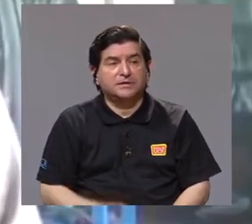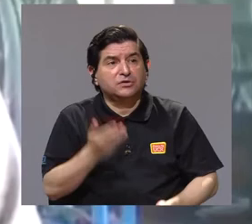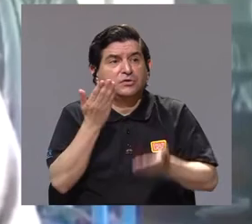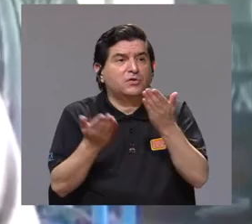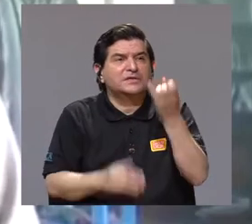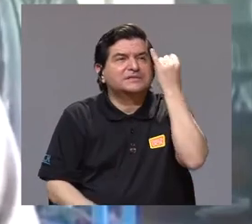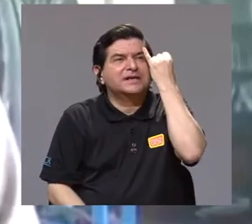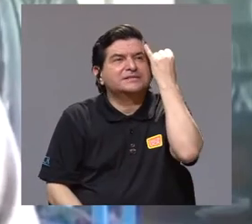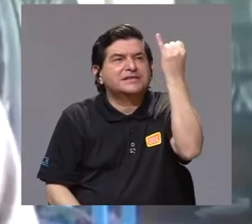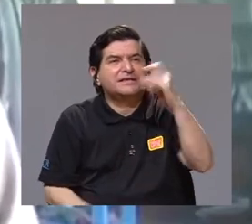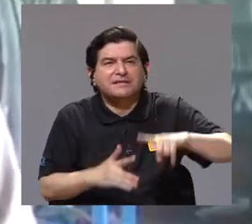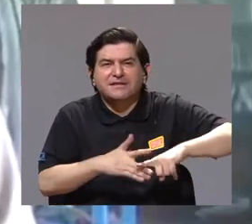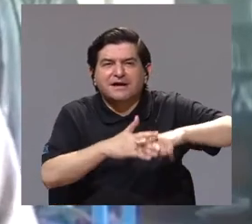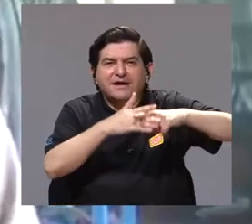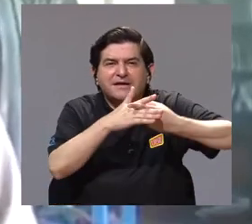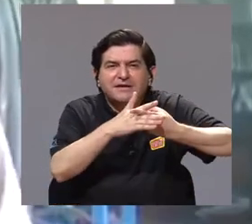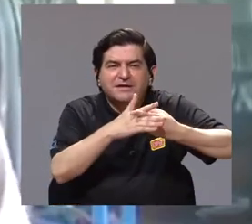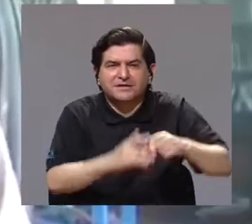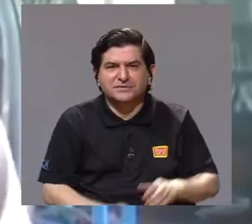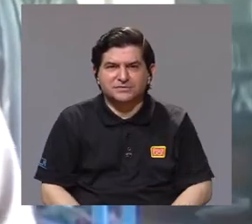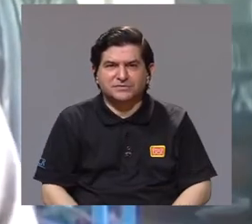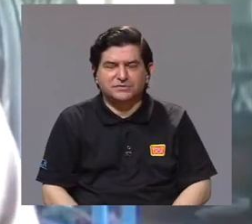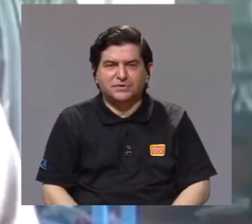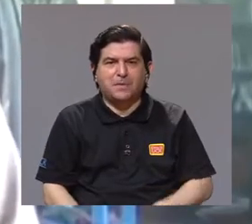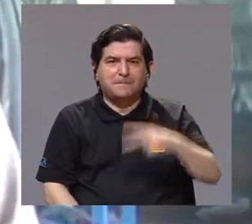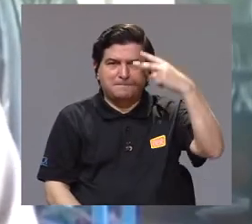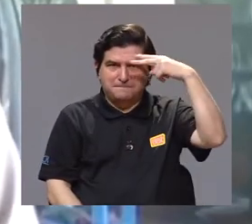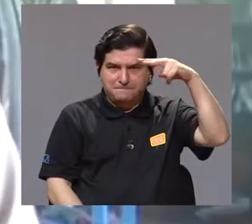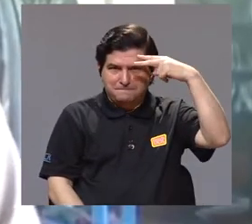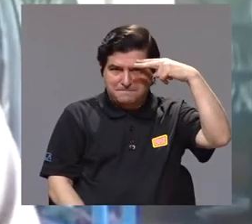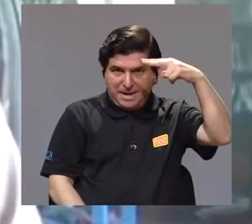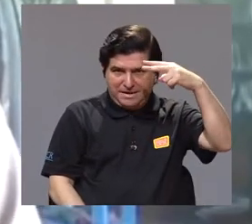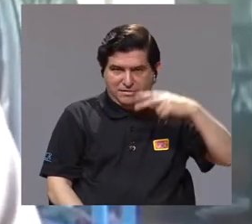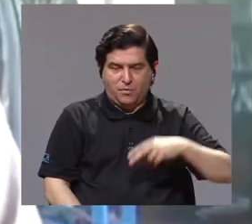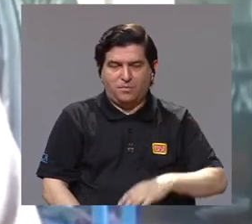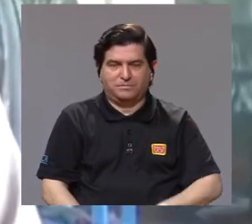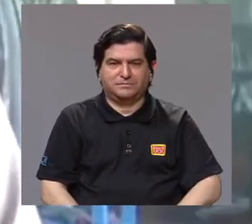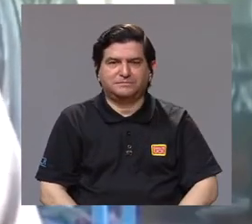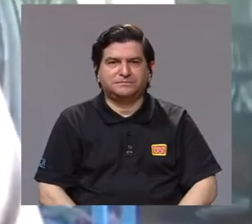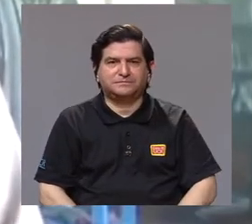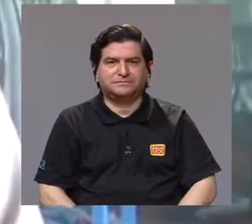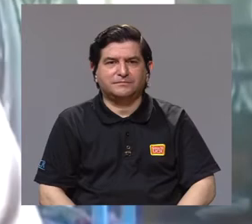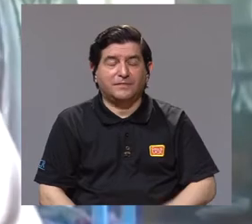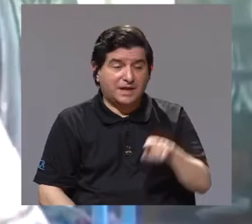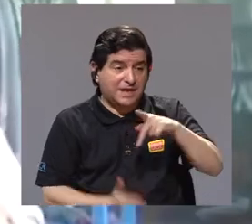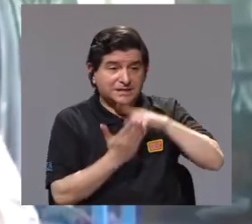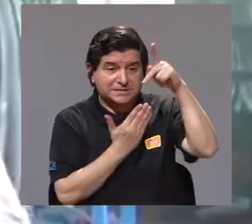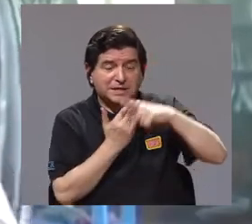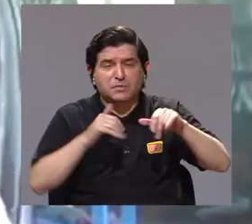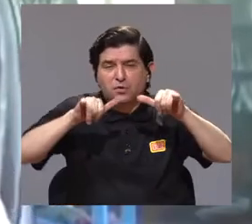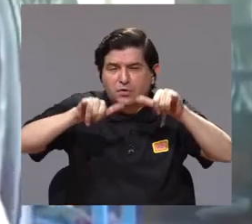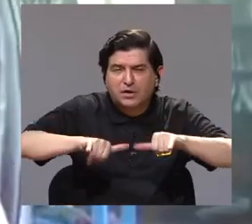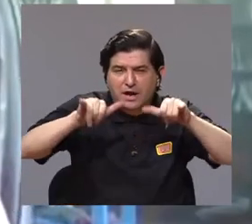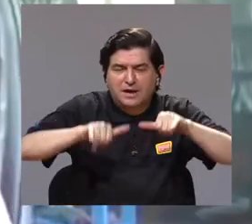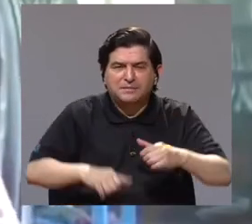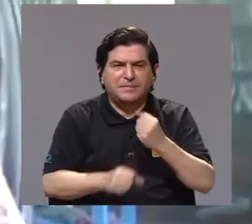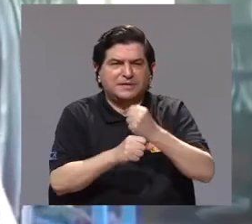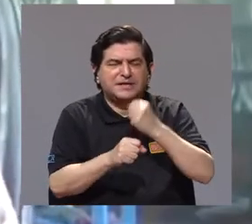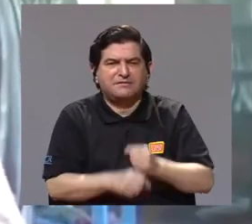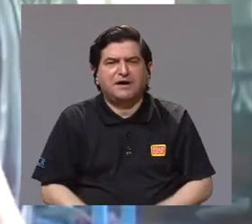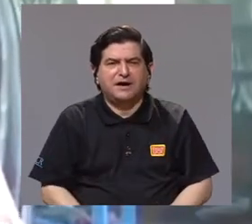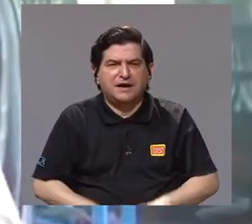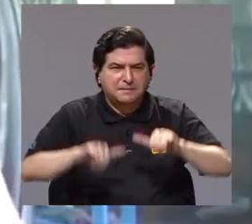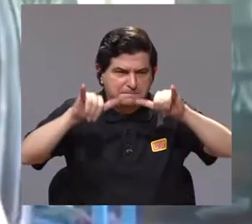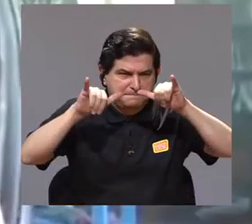digamos, la iniciativa que había empezado en México. Entonces, estos programas de conservación